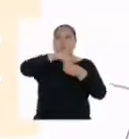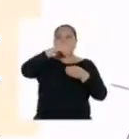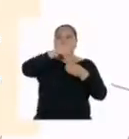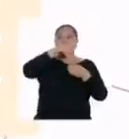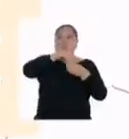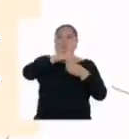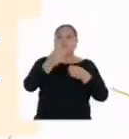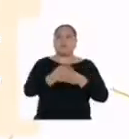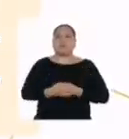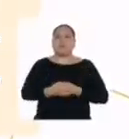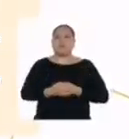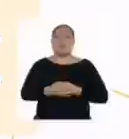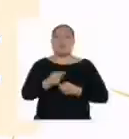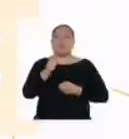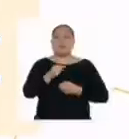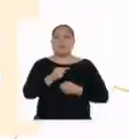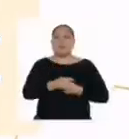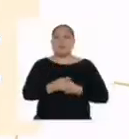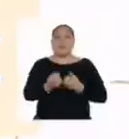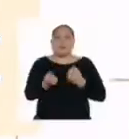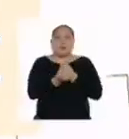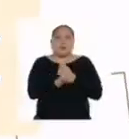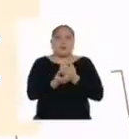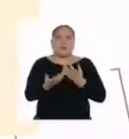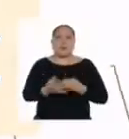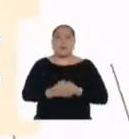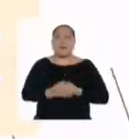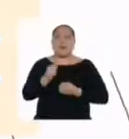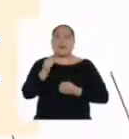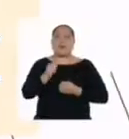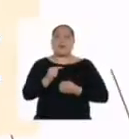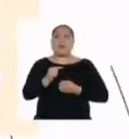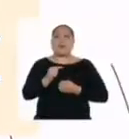atentamente a todos cuando cuentan cómo se sienten.